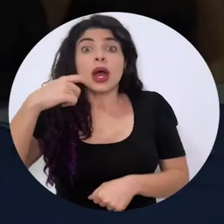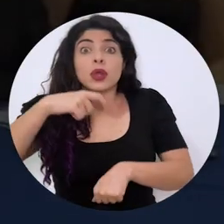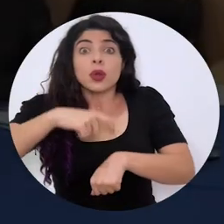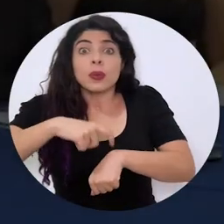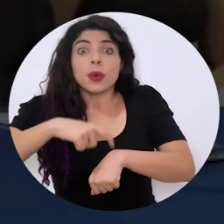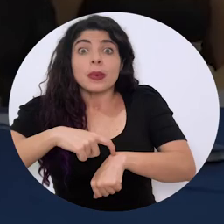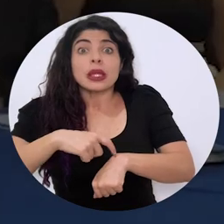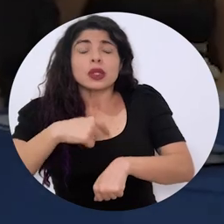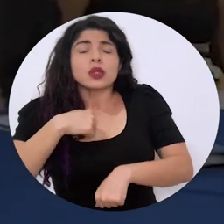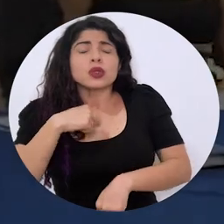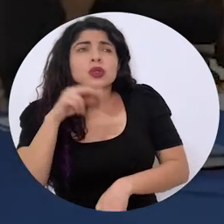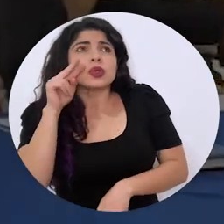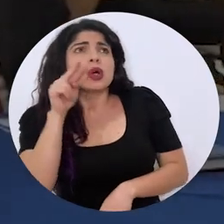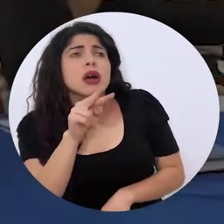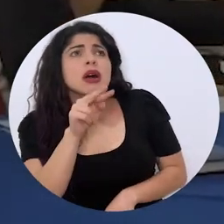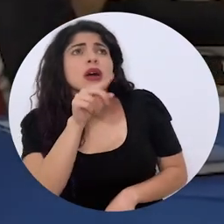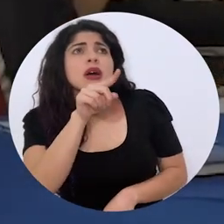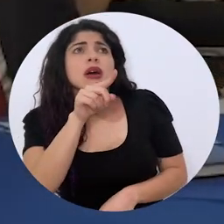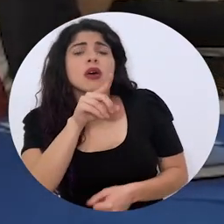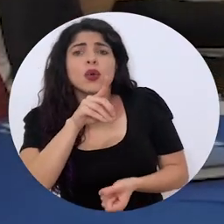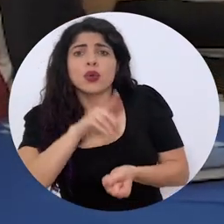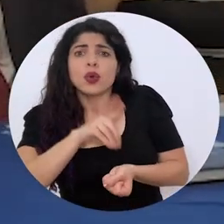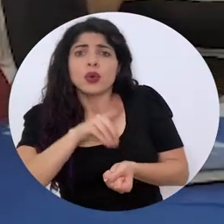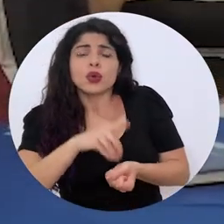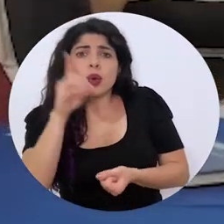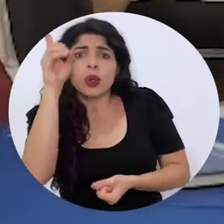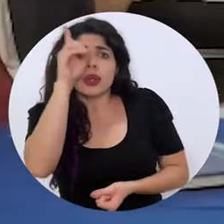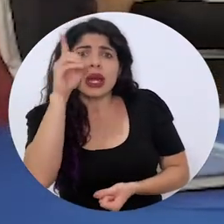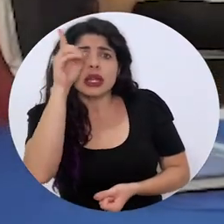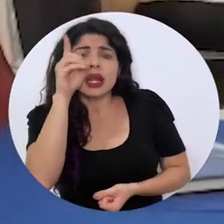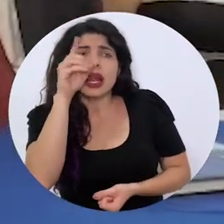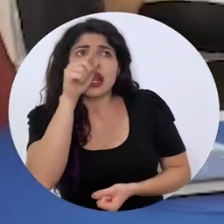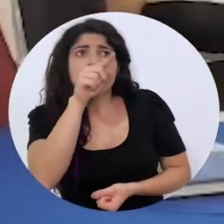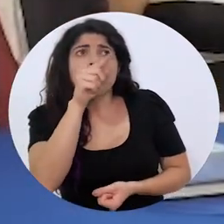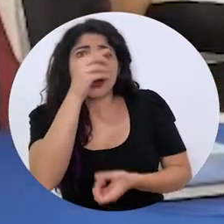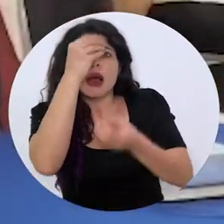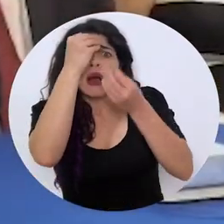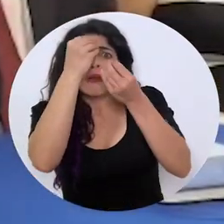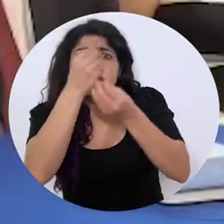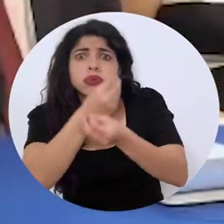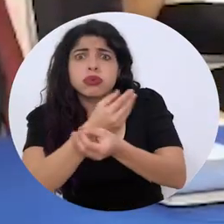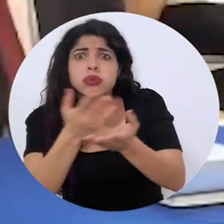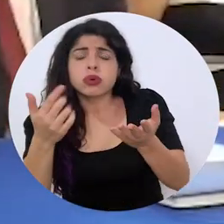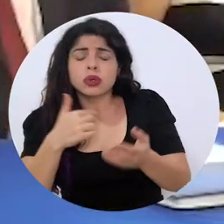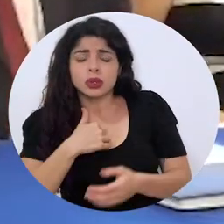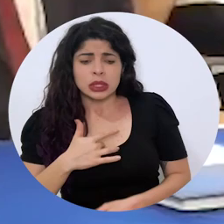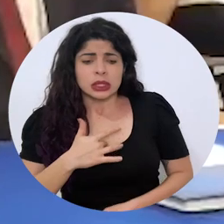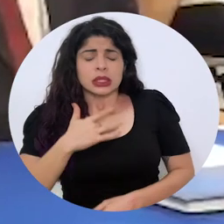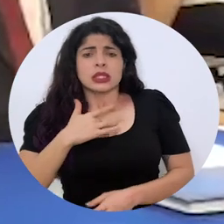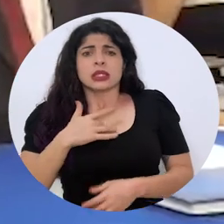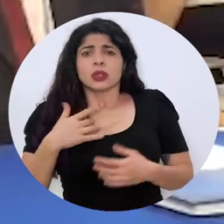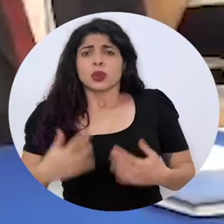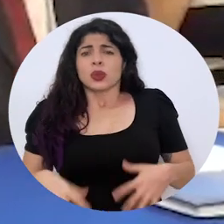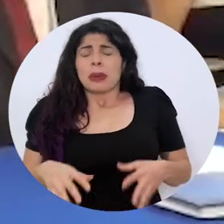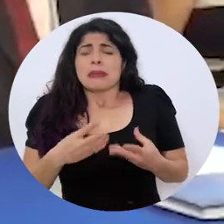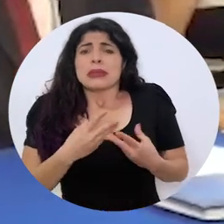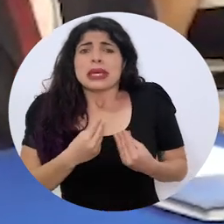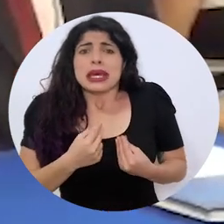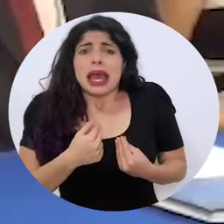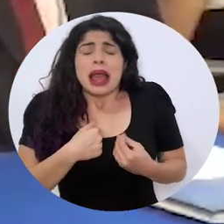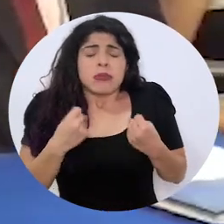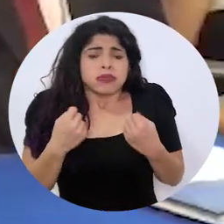En el momento en que el doctor Daniel Salas anunció, me dio mucho miedo,